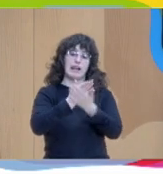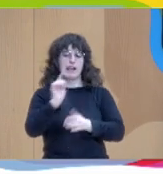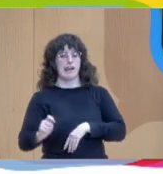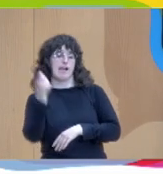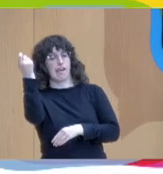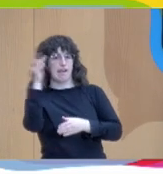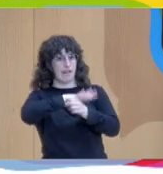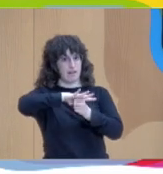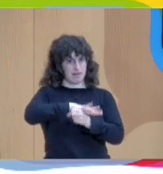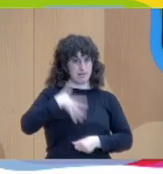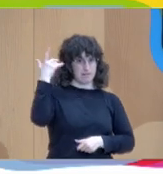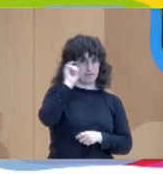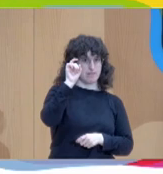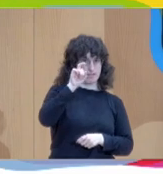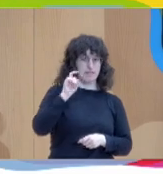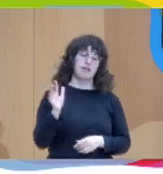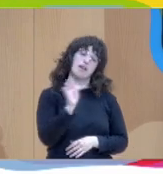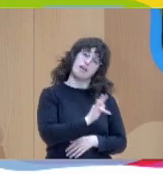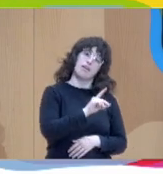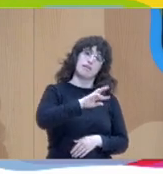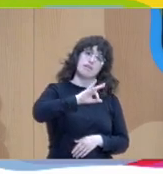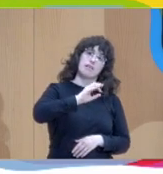bueno a mí yo creo que me preocupaba